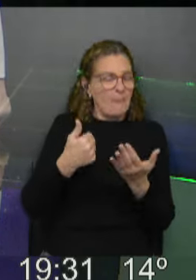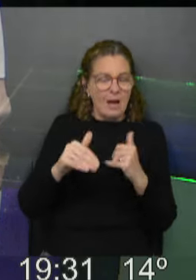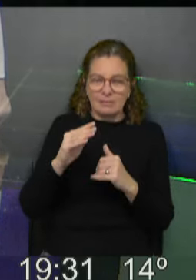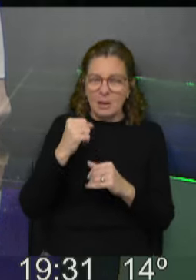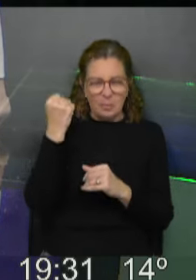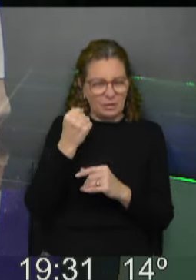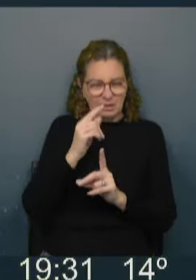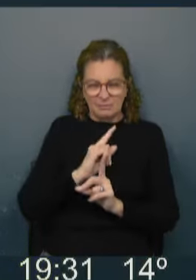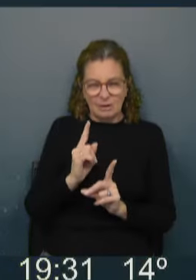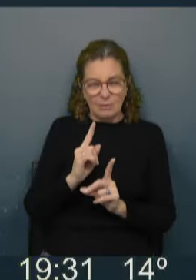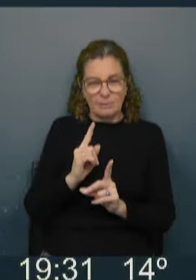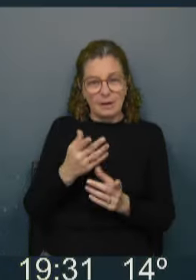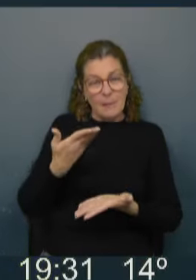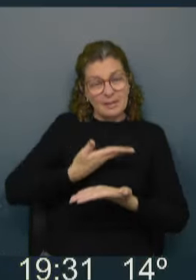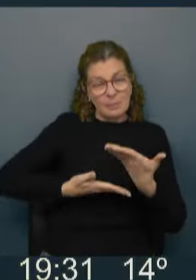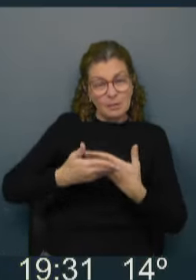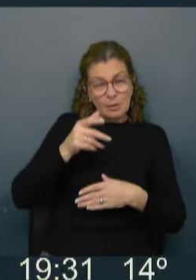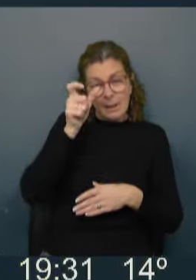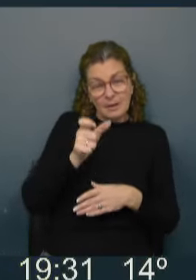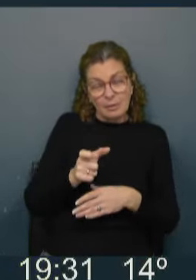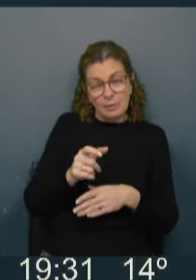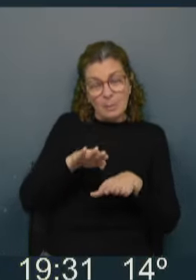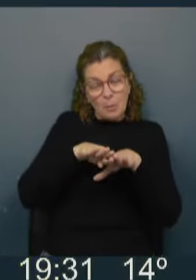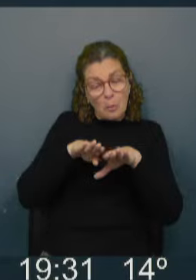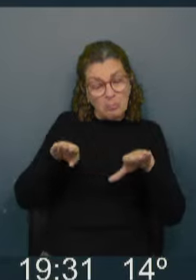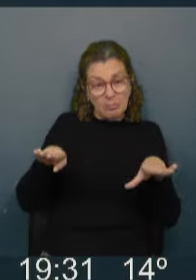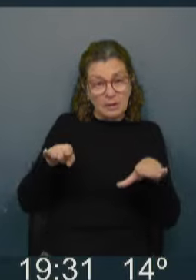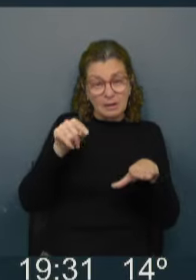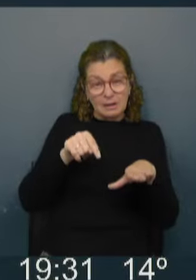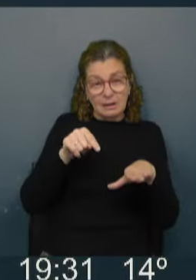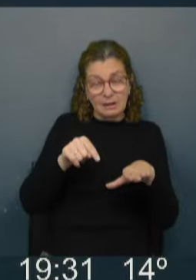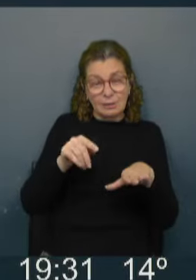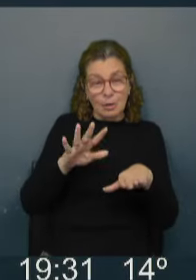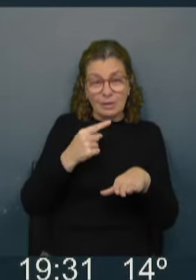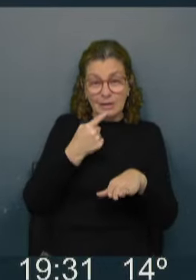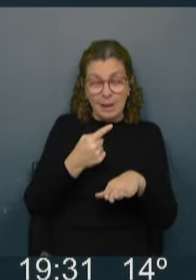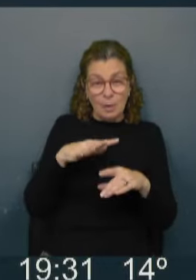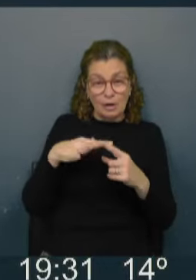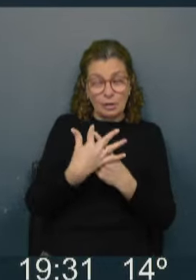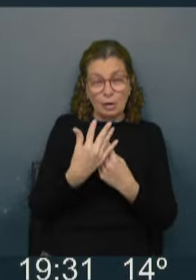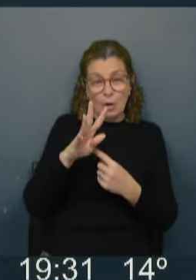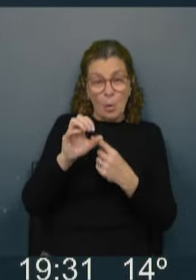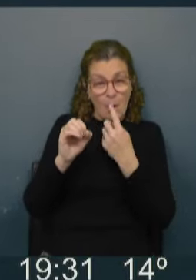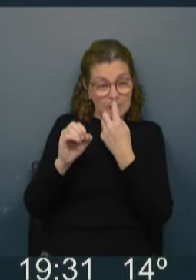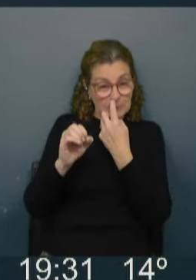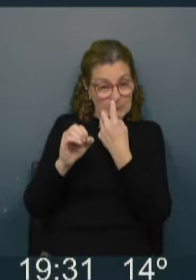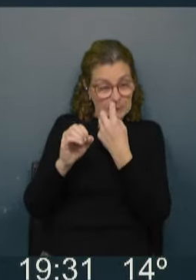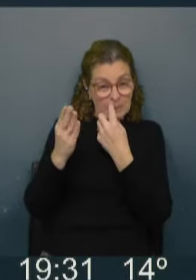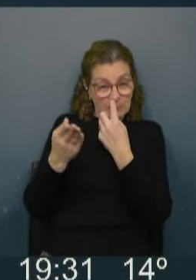importante en la participación, más bien una estabilidad en este escalón, digamos, del entorno de 4 de cada 10